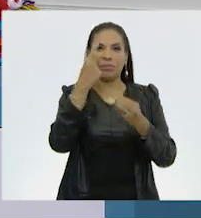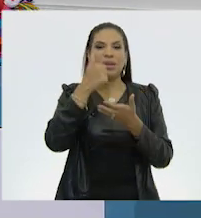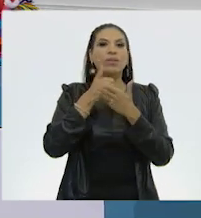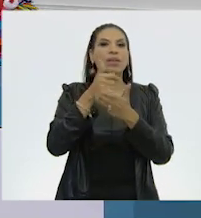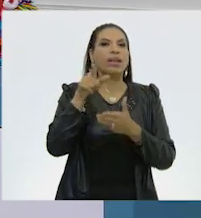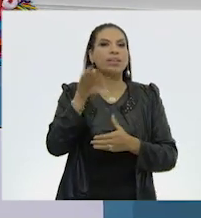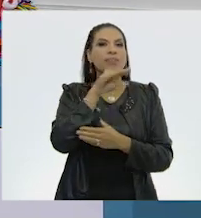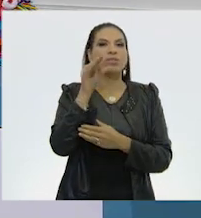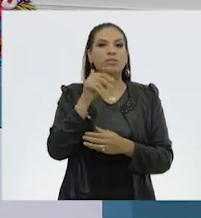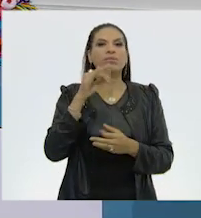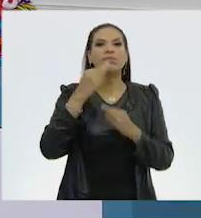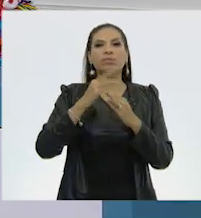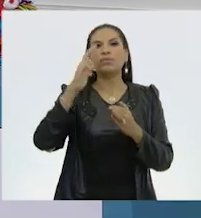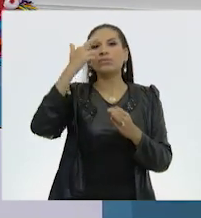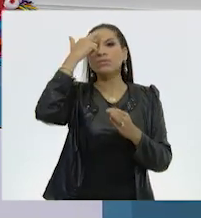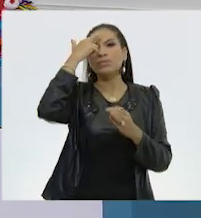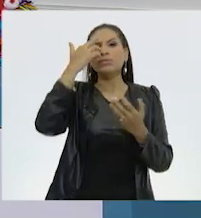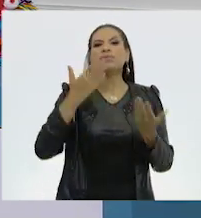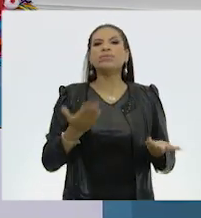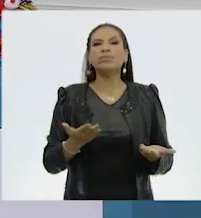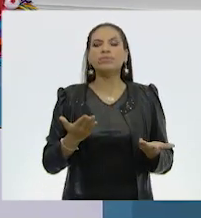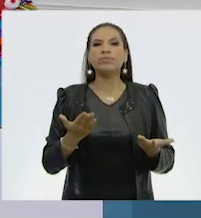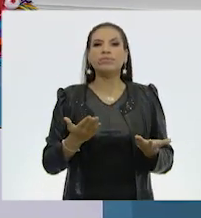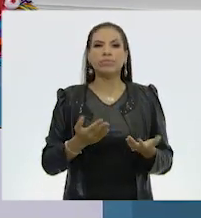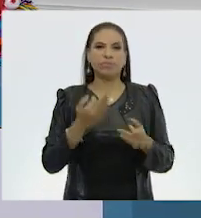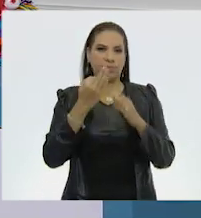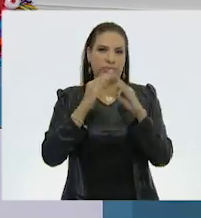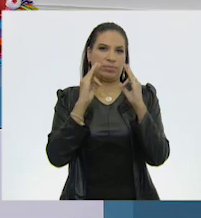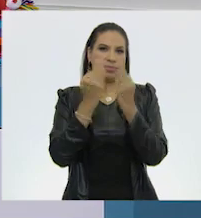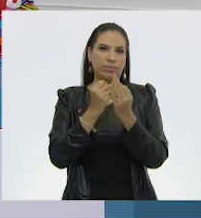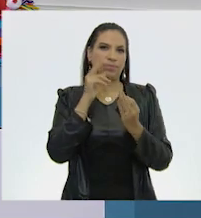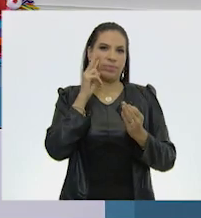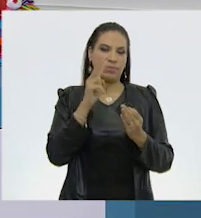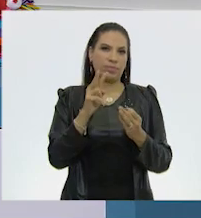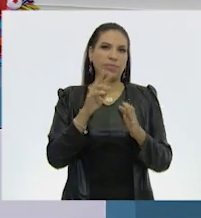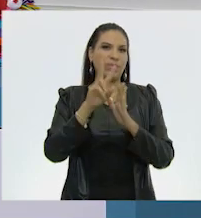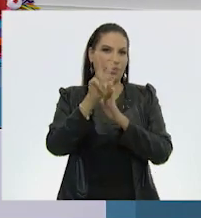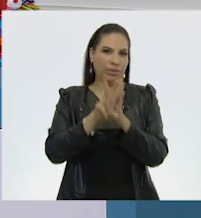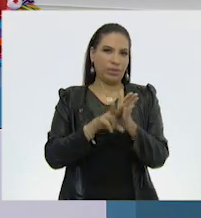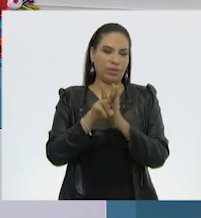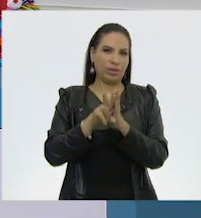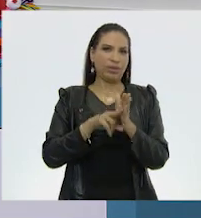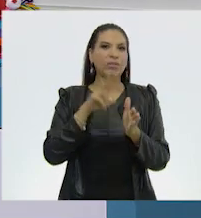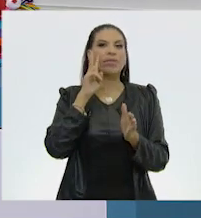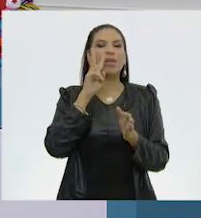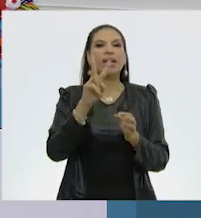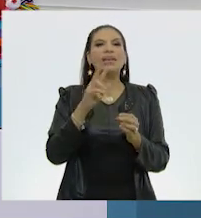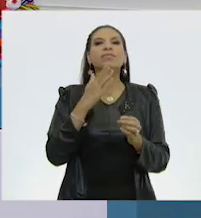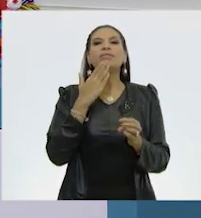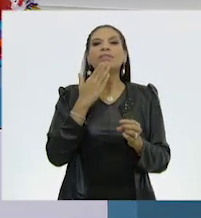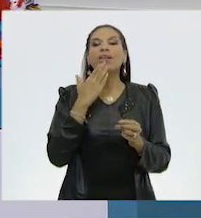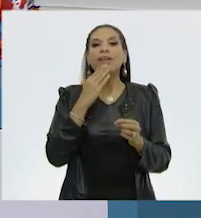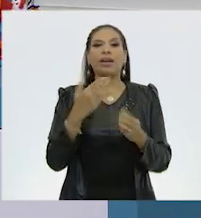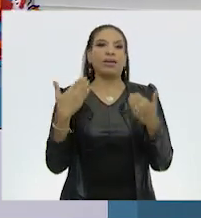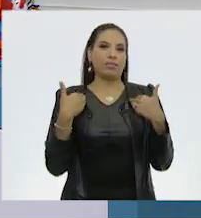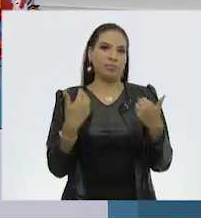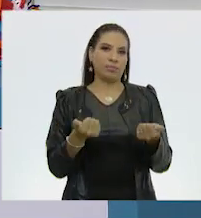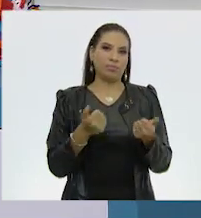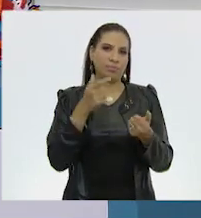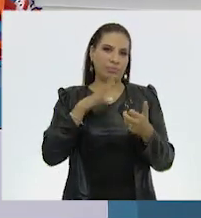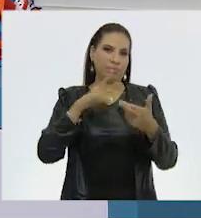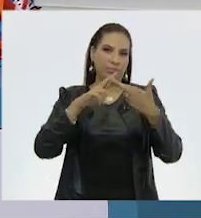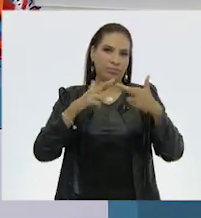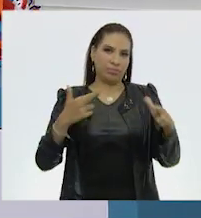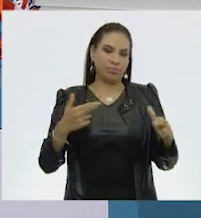ayudarle a Tom, vamos a recordar de esta manera. Vamos a ver unos videos que nos permitirán observar y comprender esta